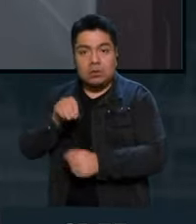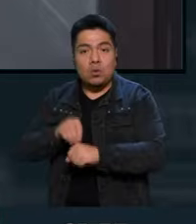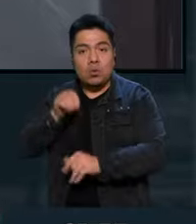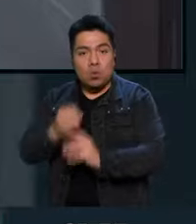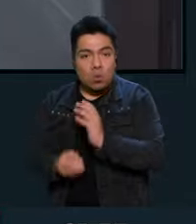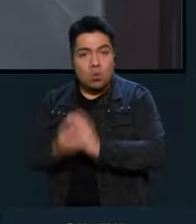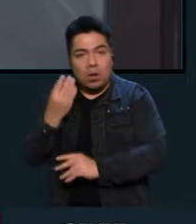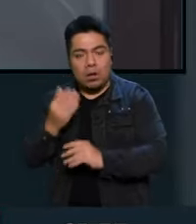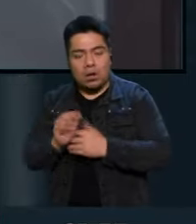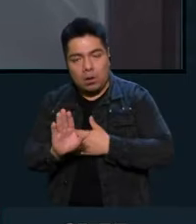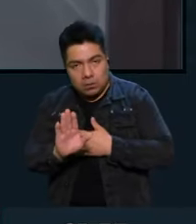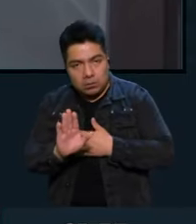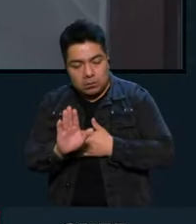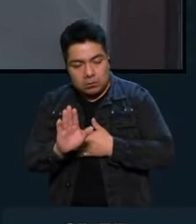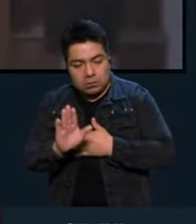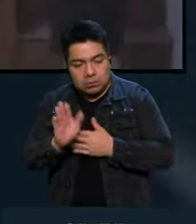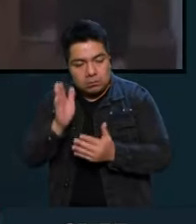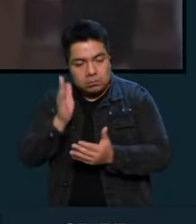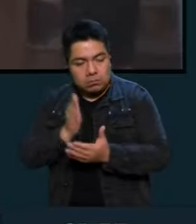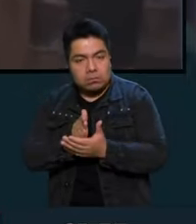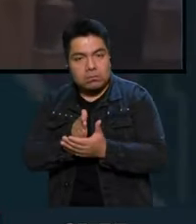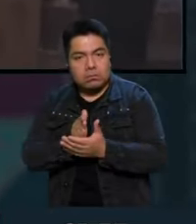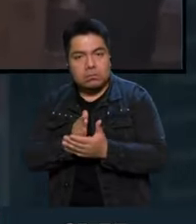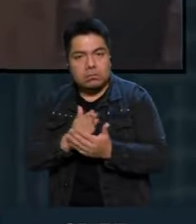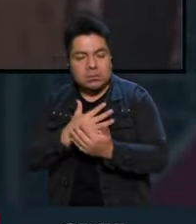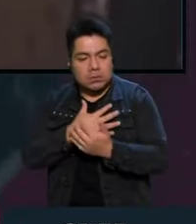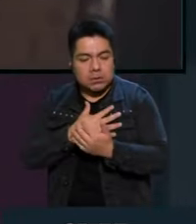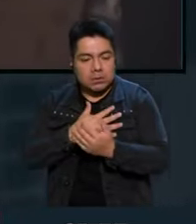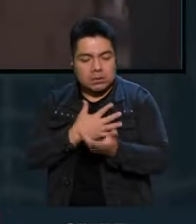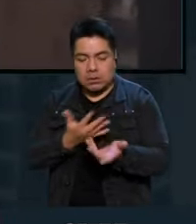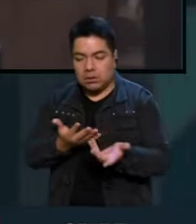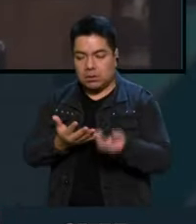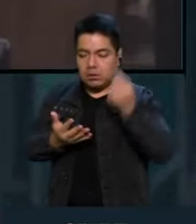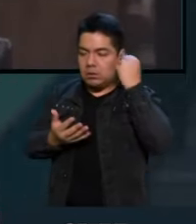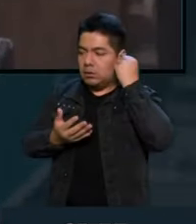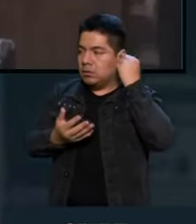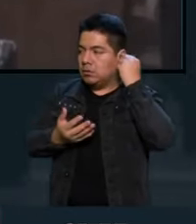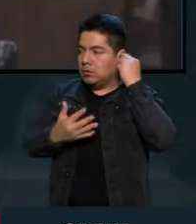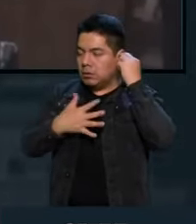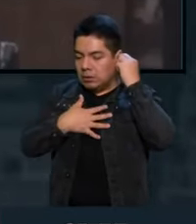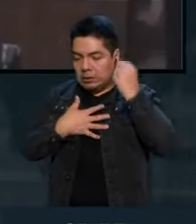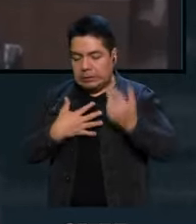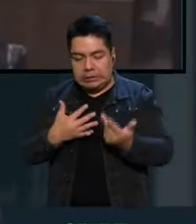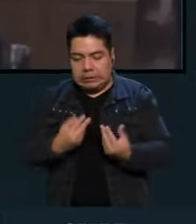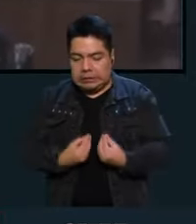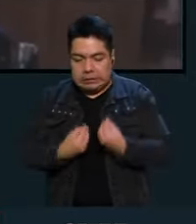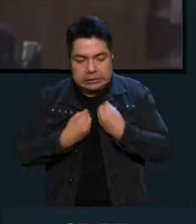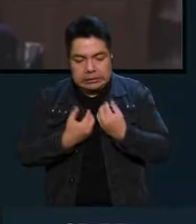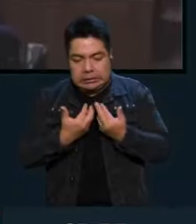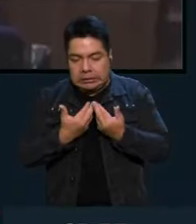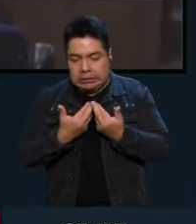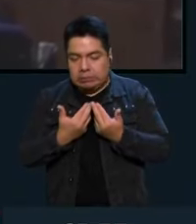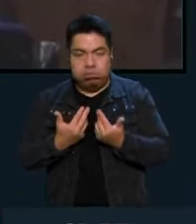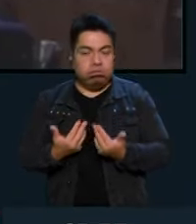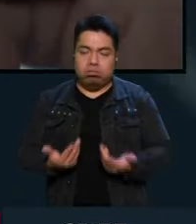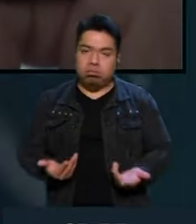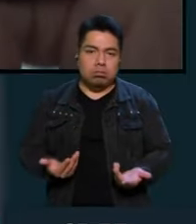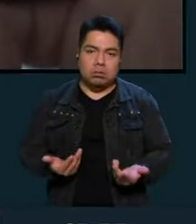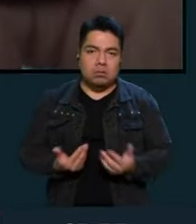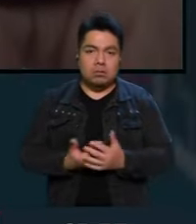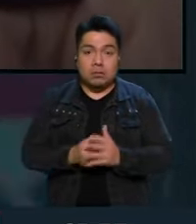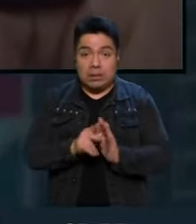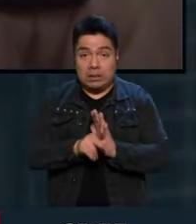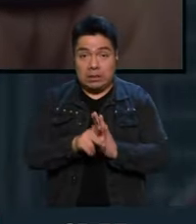de decir, esto a mí me destruyó la vida. Claro. Es un